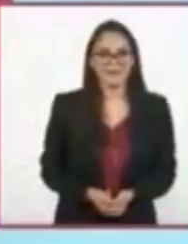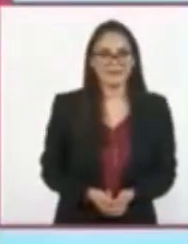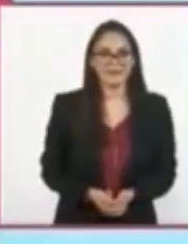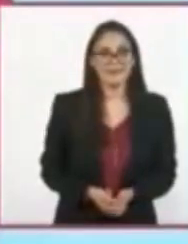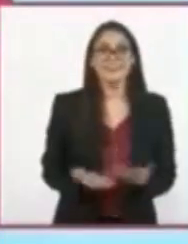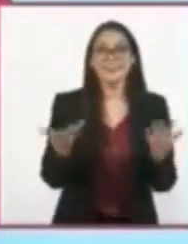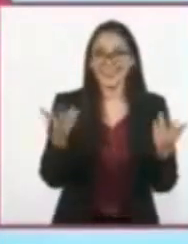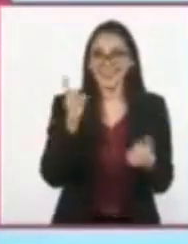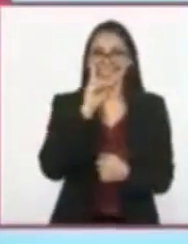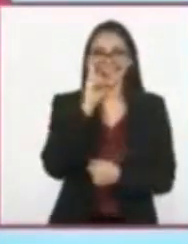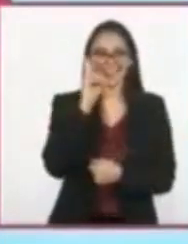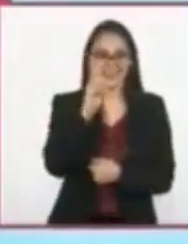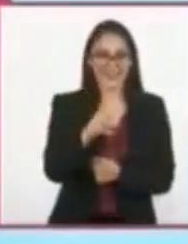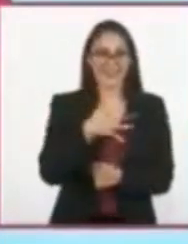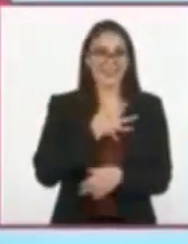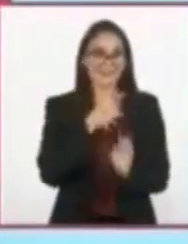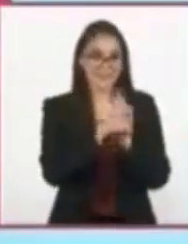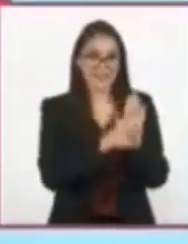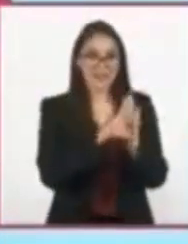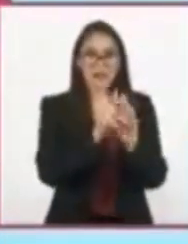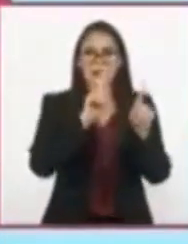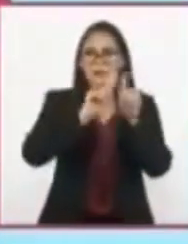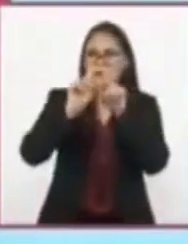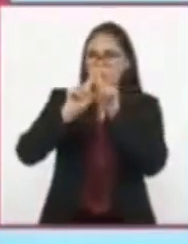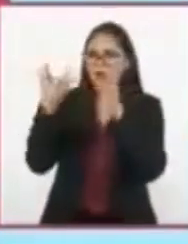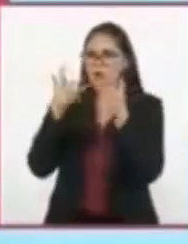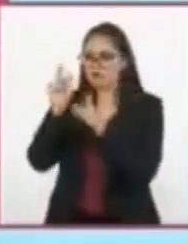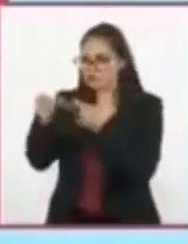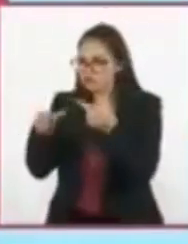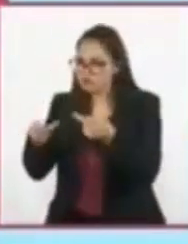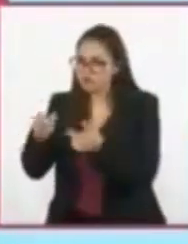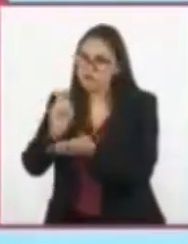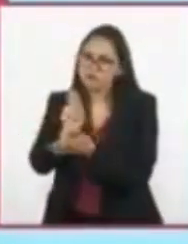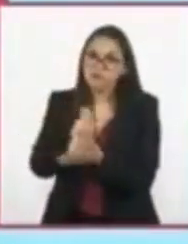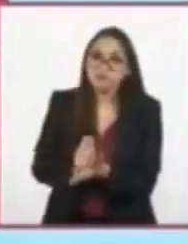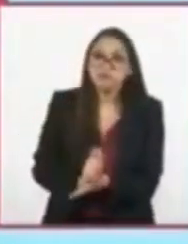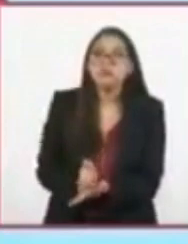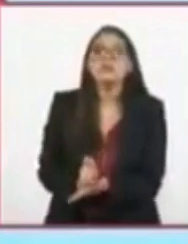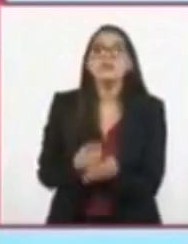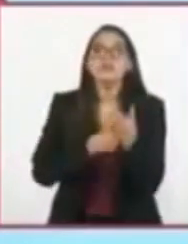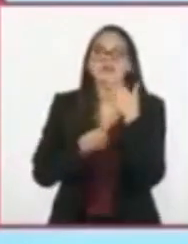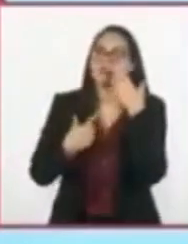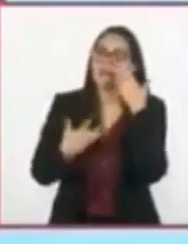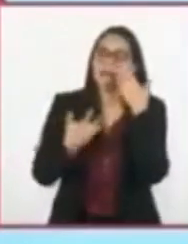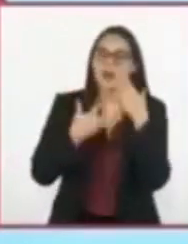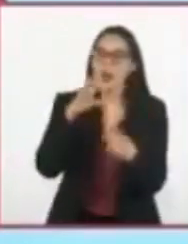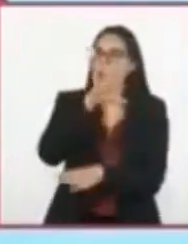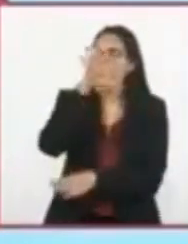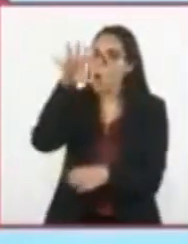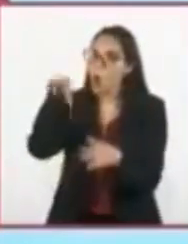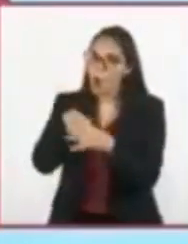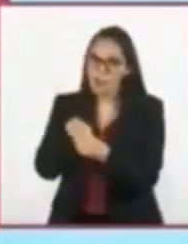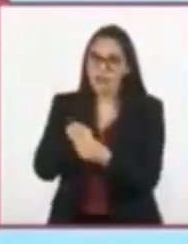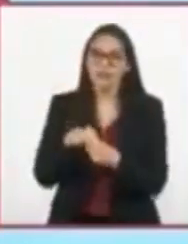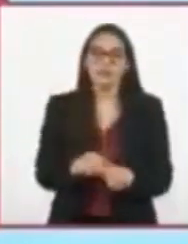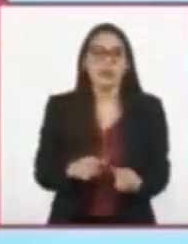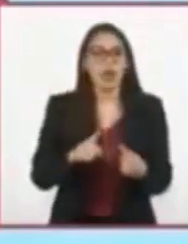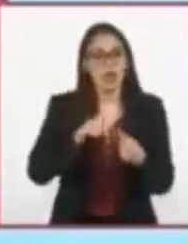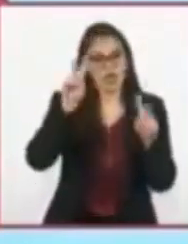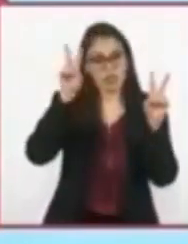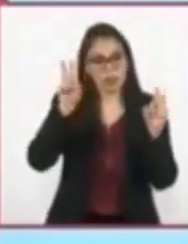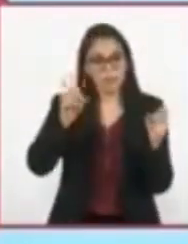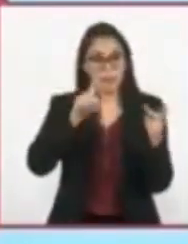Como observaron en el video, la redacción de un buen texto se debe de contar con los siguientes elementos. Tema,